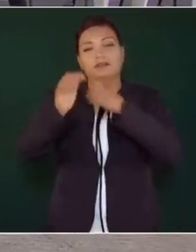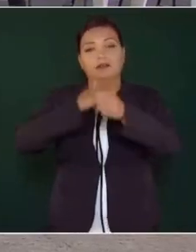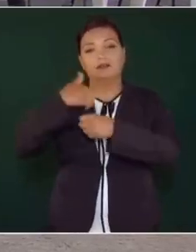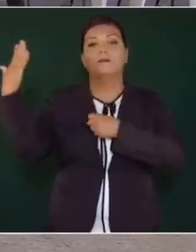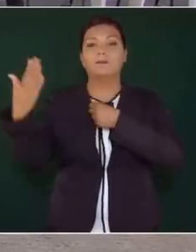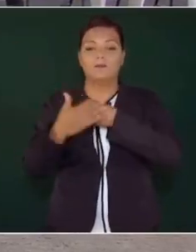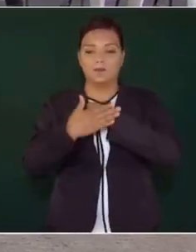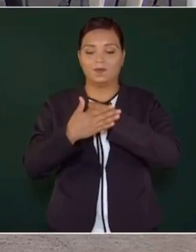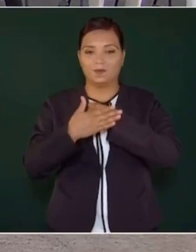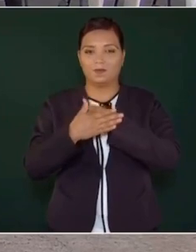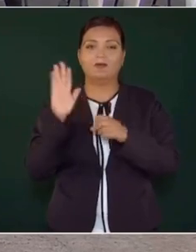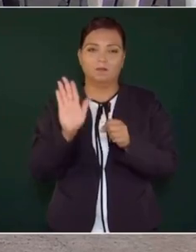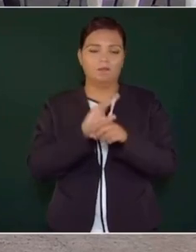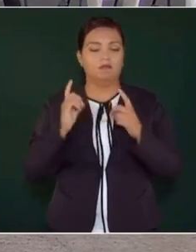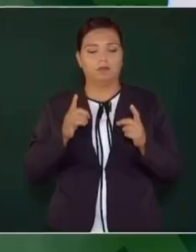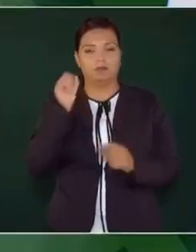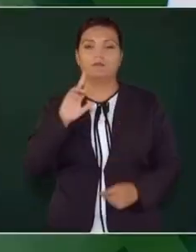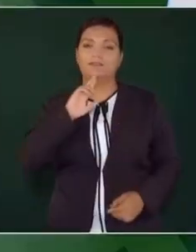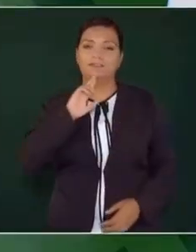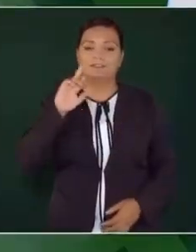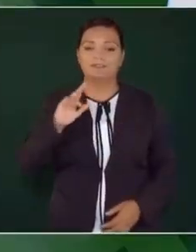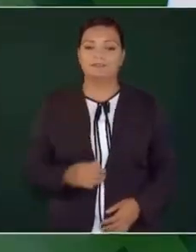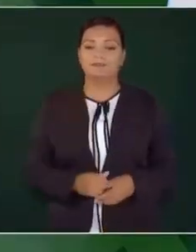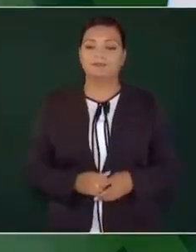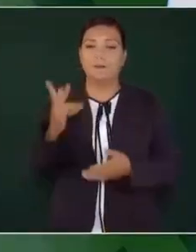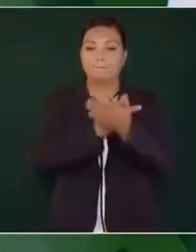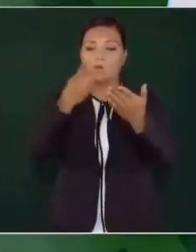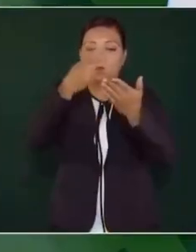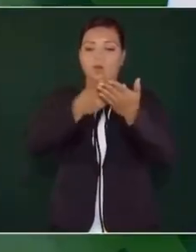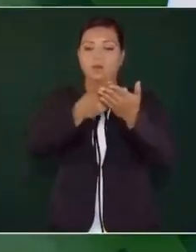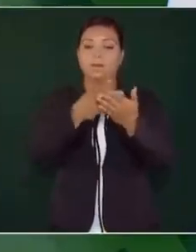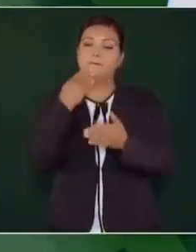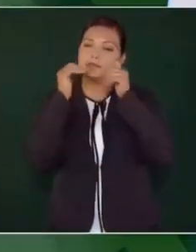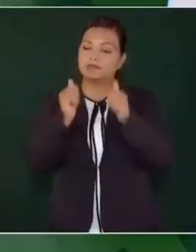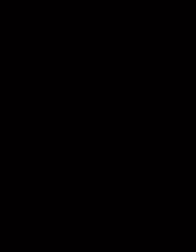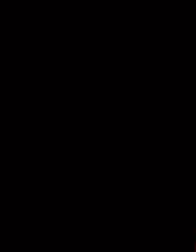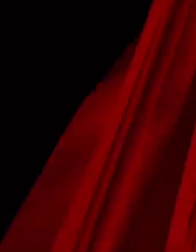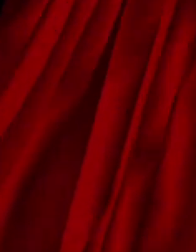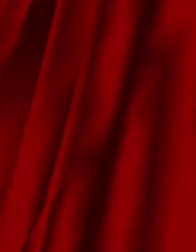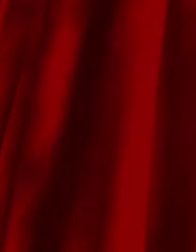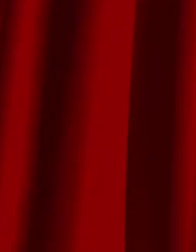queda el año próximo. Porque ya también están dando resultados los programas de Bienestar.